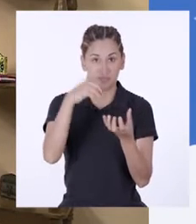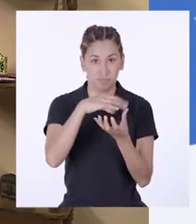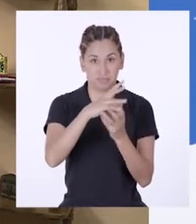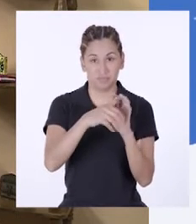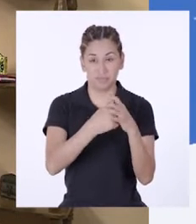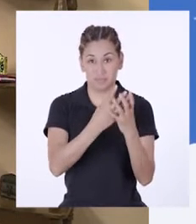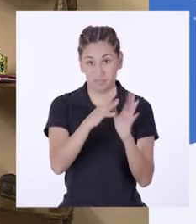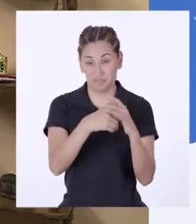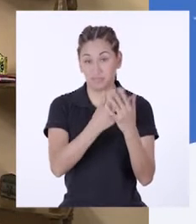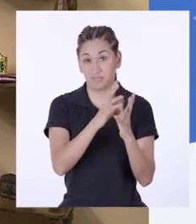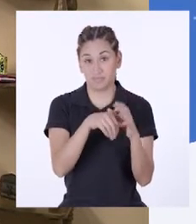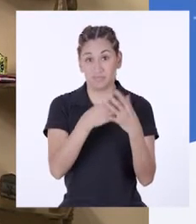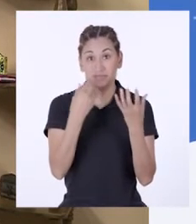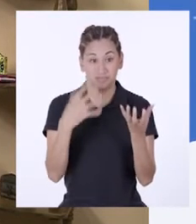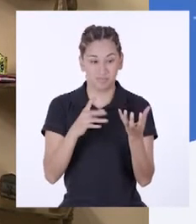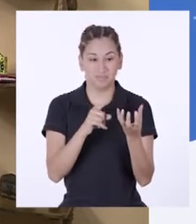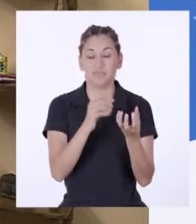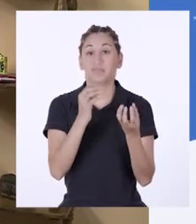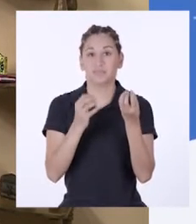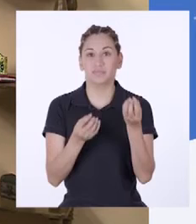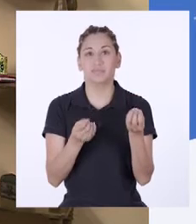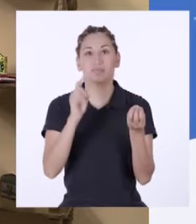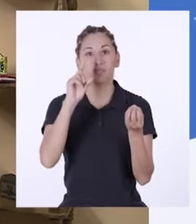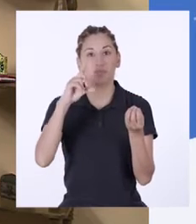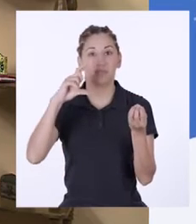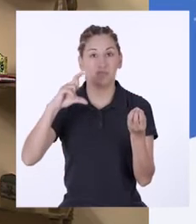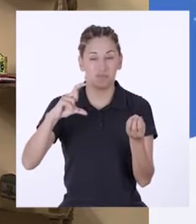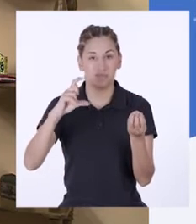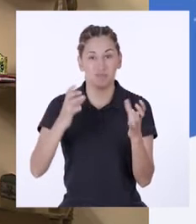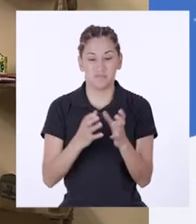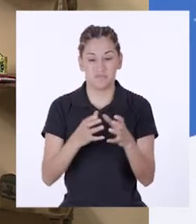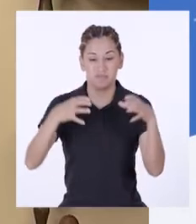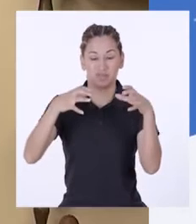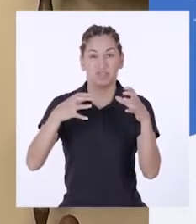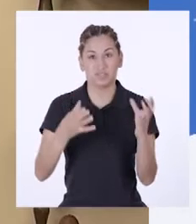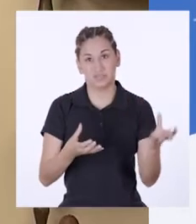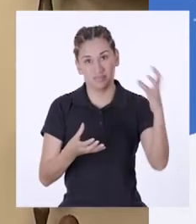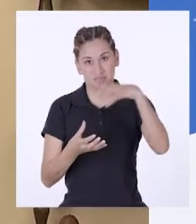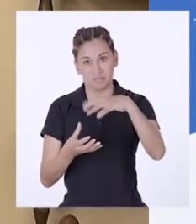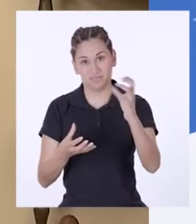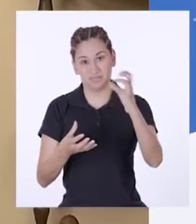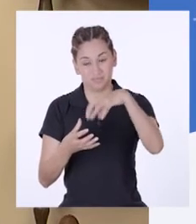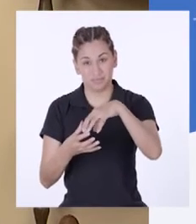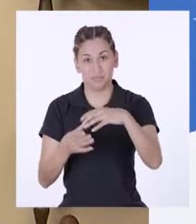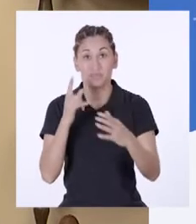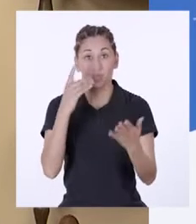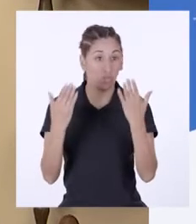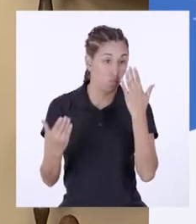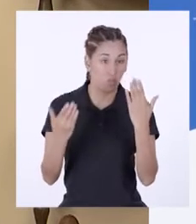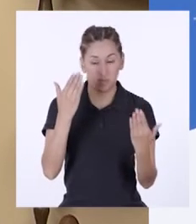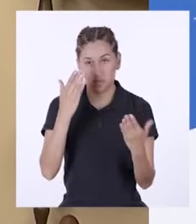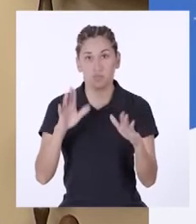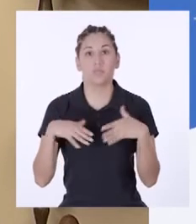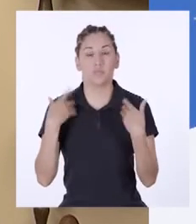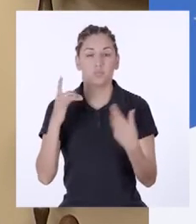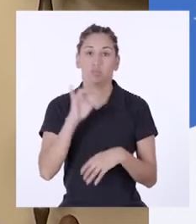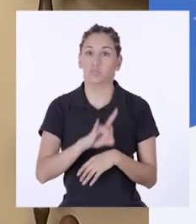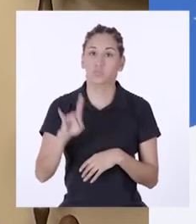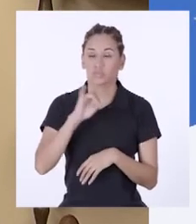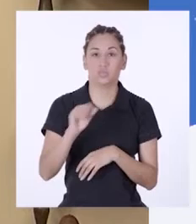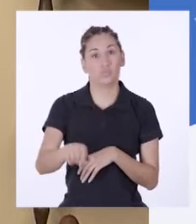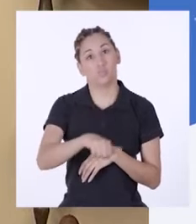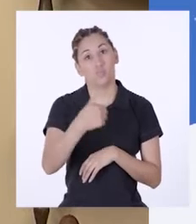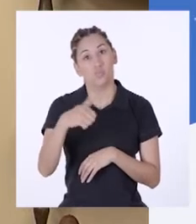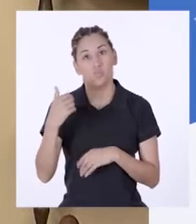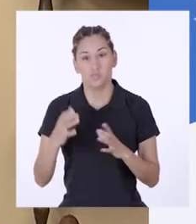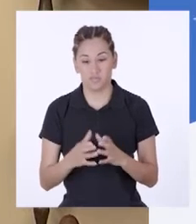Una vez mezclado, lo insertamos dentro de una maceta. Para comparar los resultados, podemos usar